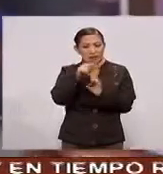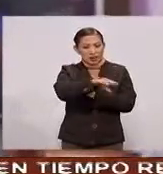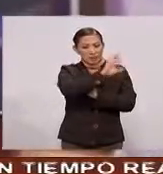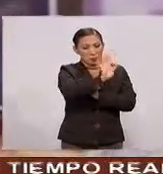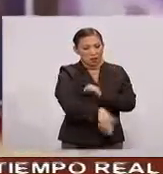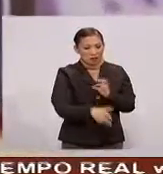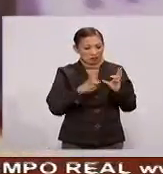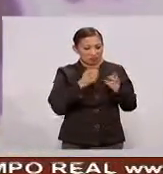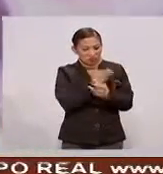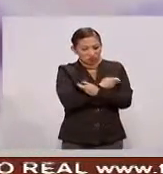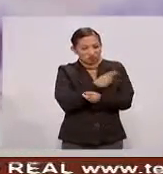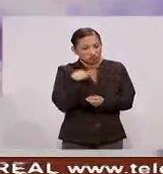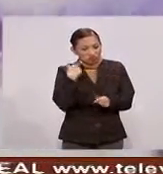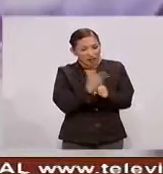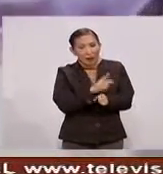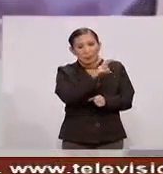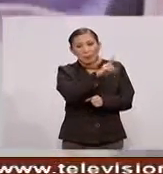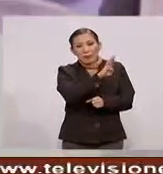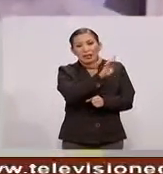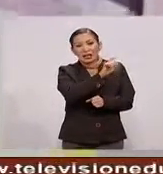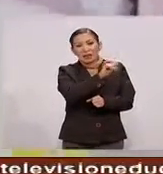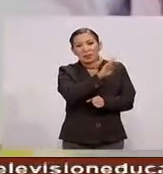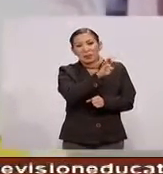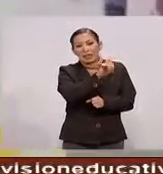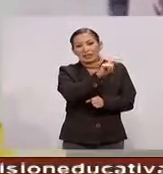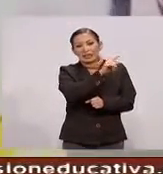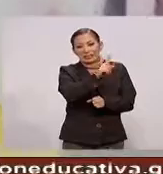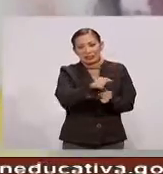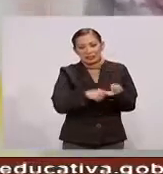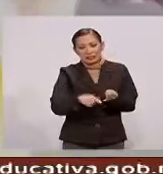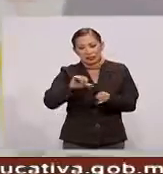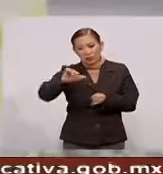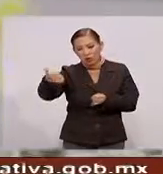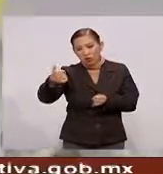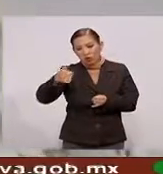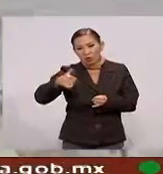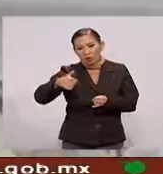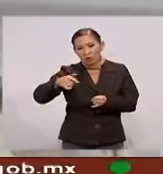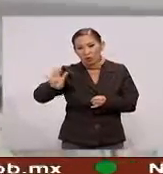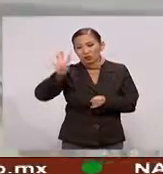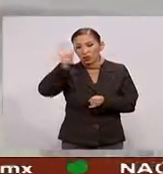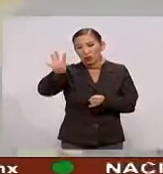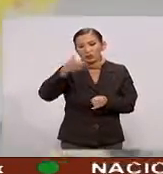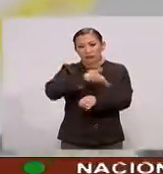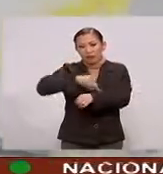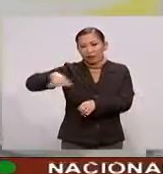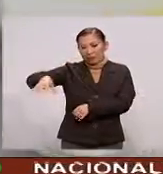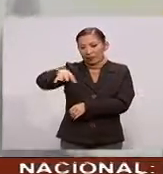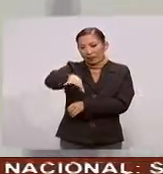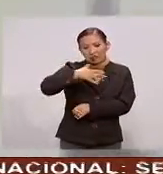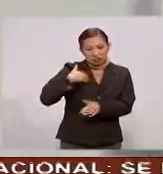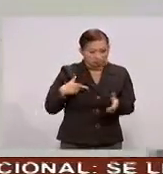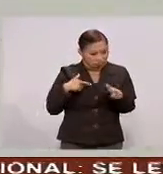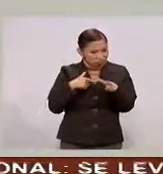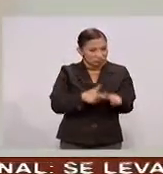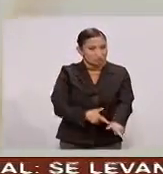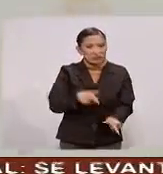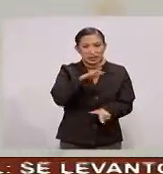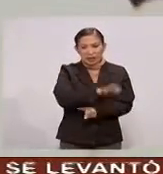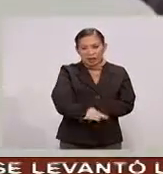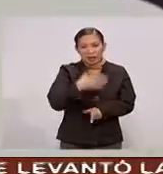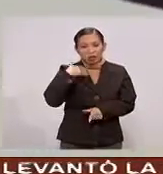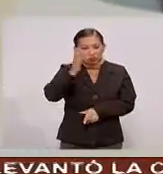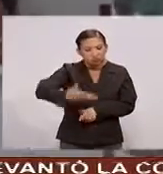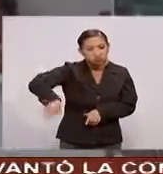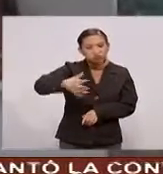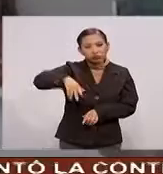restos Encontrados Pertenecen A Bernardo Benítez Las otras Cuatro familias Van a continuar Con la